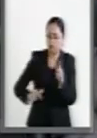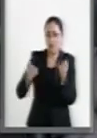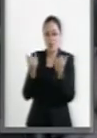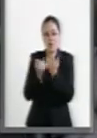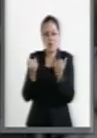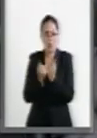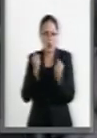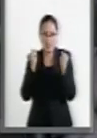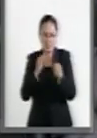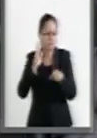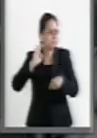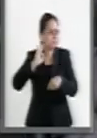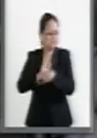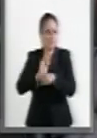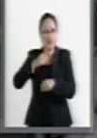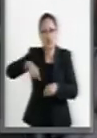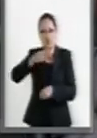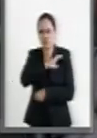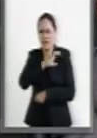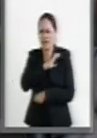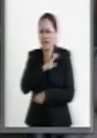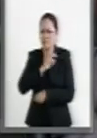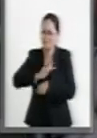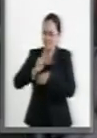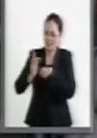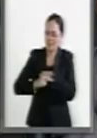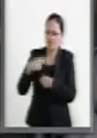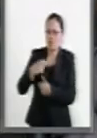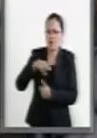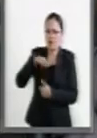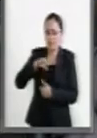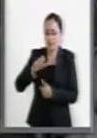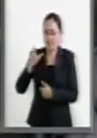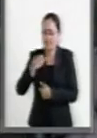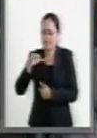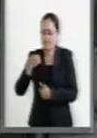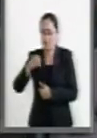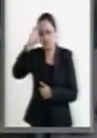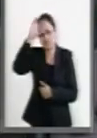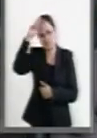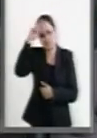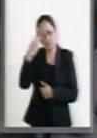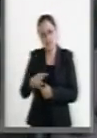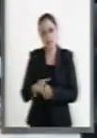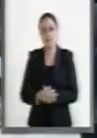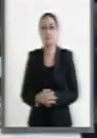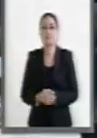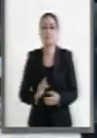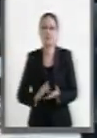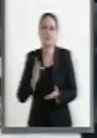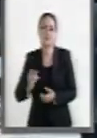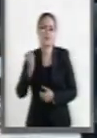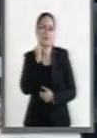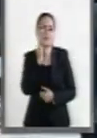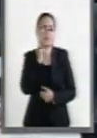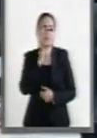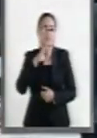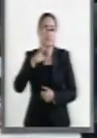con este país que queremos todos, que se llama México. Muchas gracias. Gracias, senador Emilio